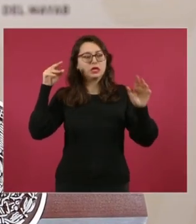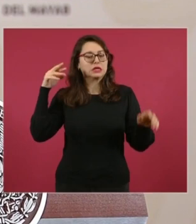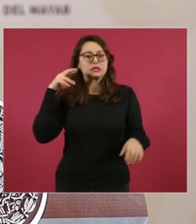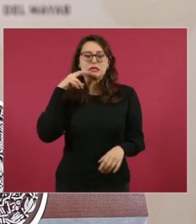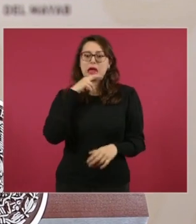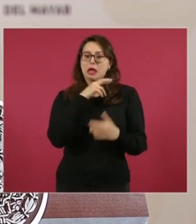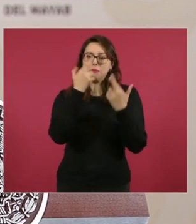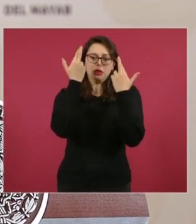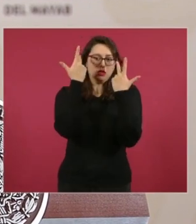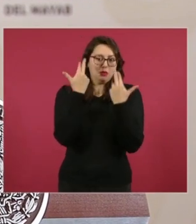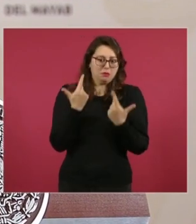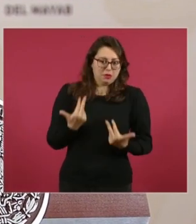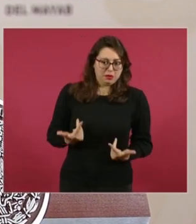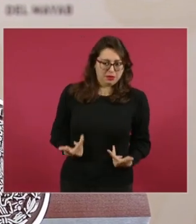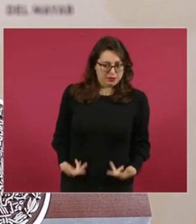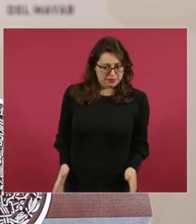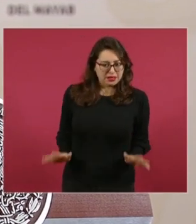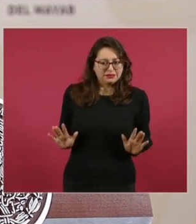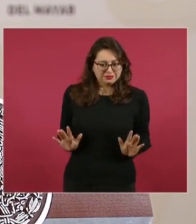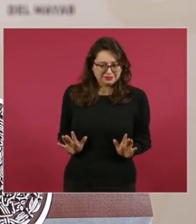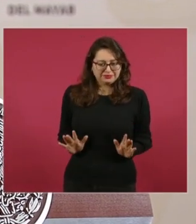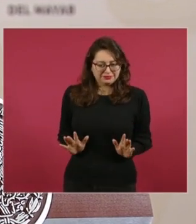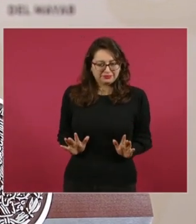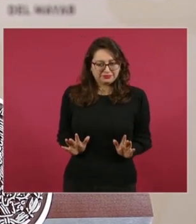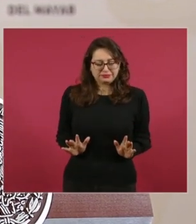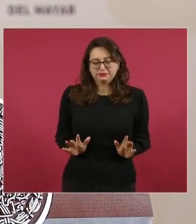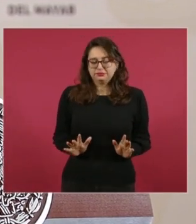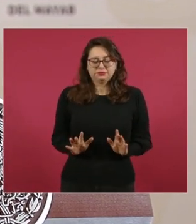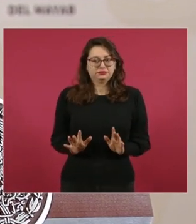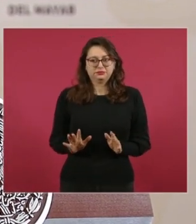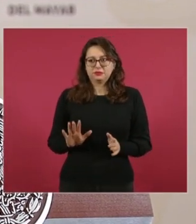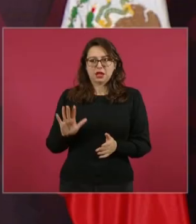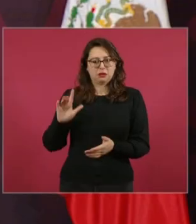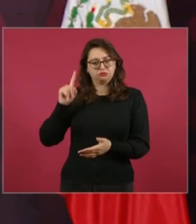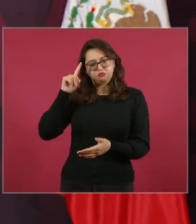lo noquean.